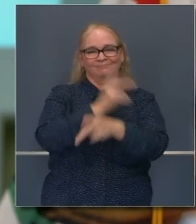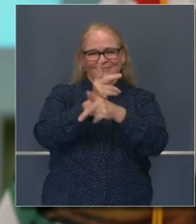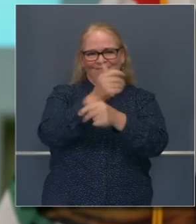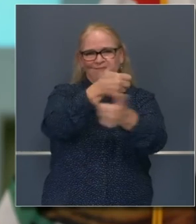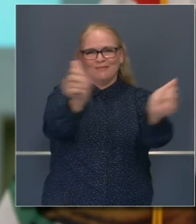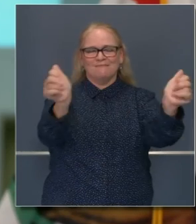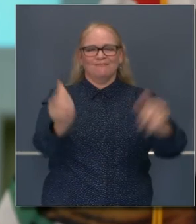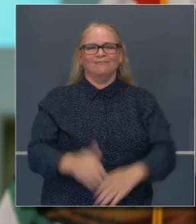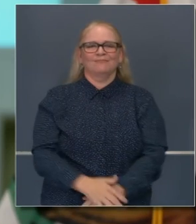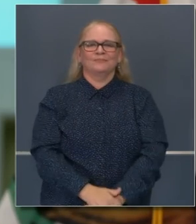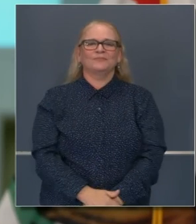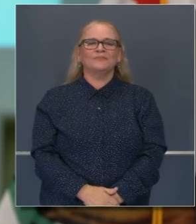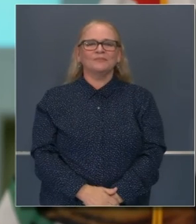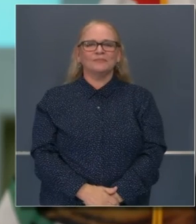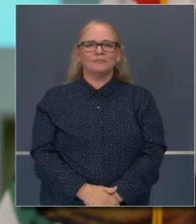Cuídense todos. Gracias.